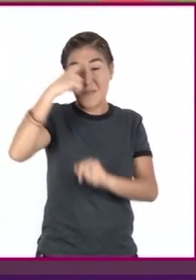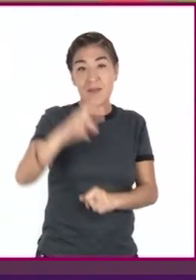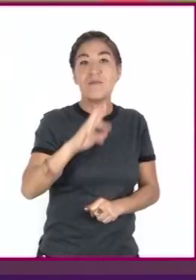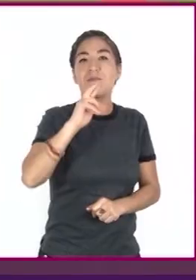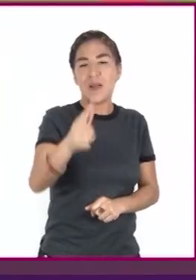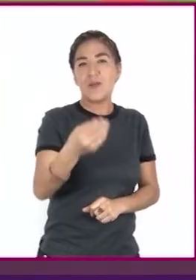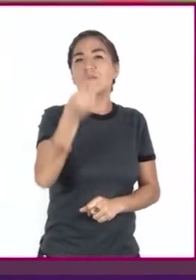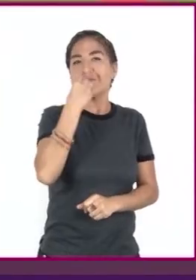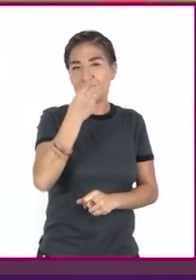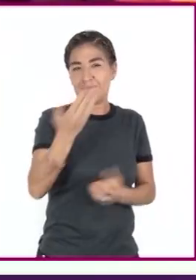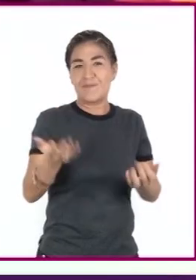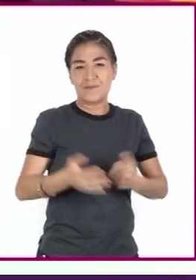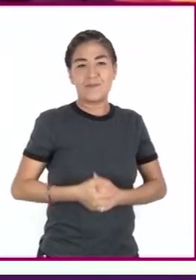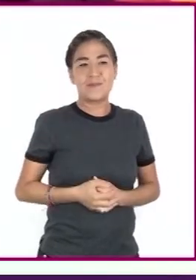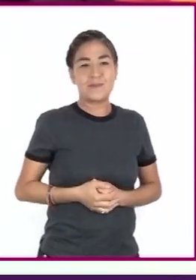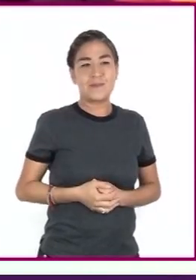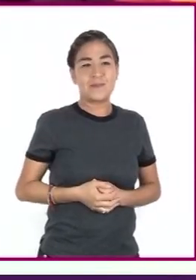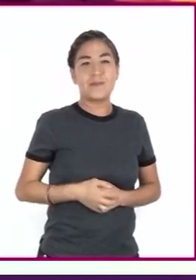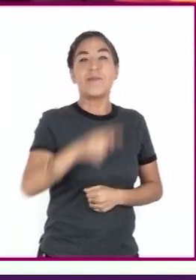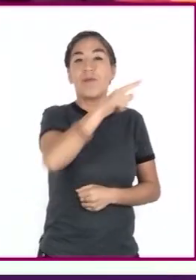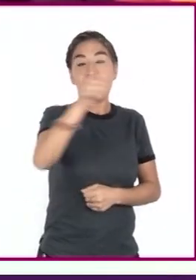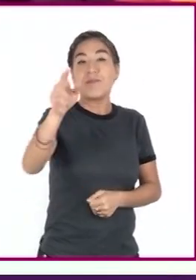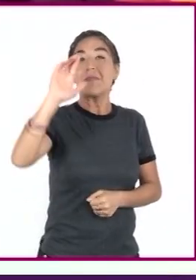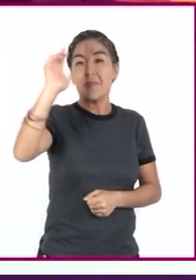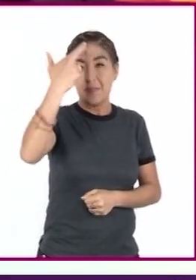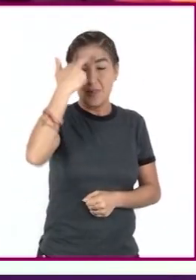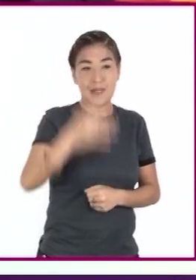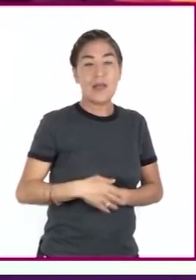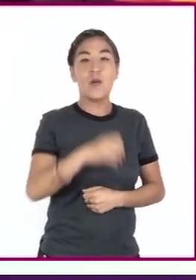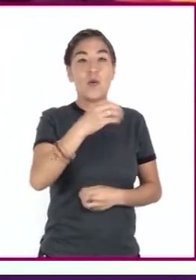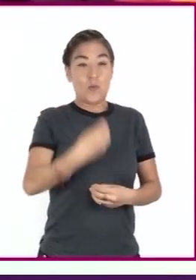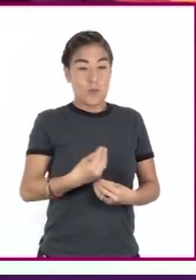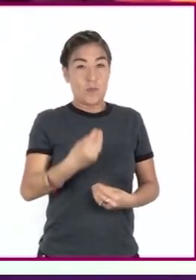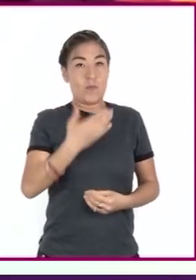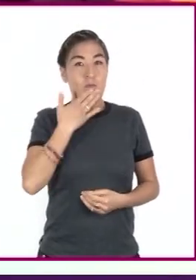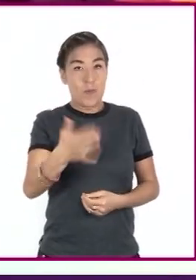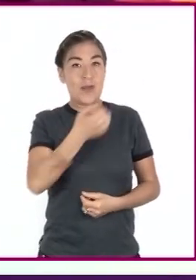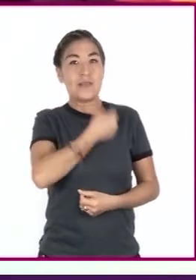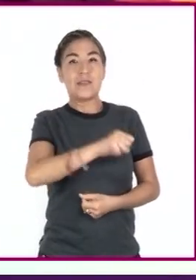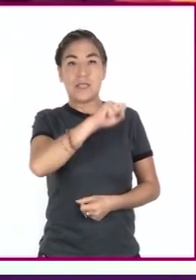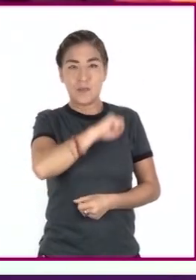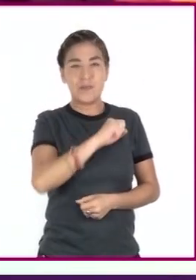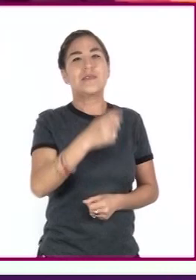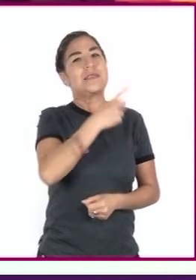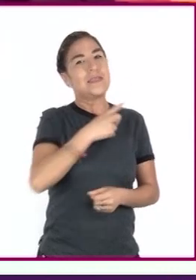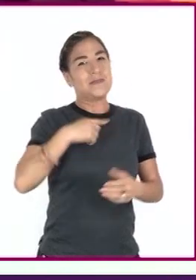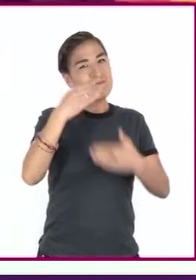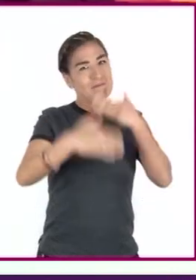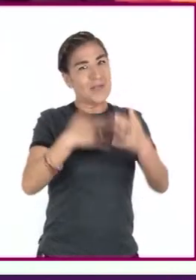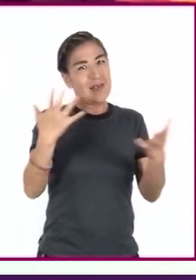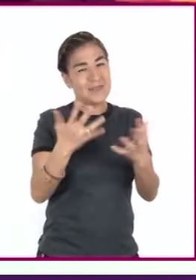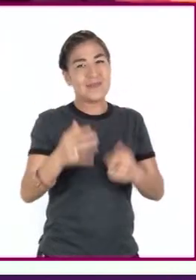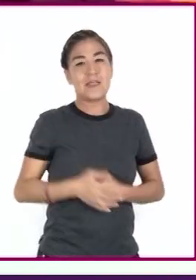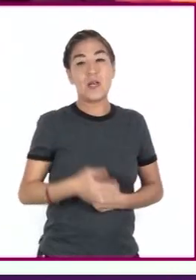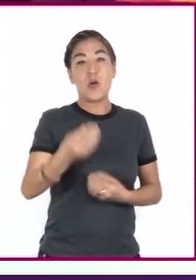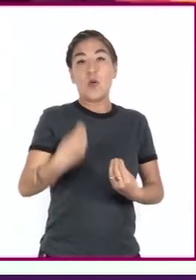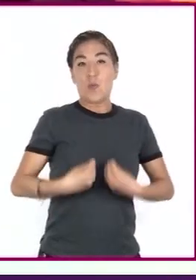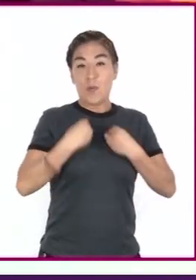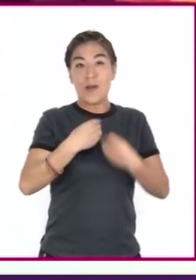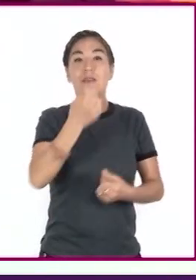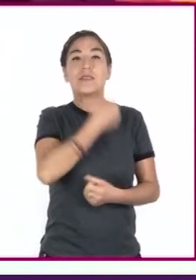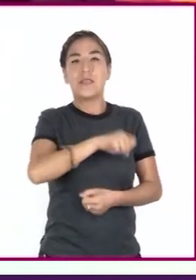mi alimentación. Recuerden que la buena salud se construye. La buena salud se